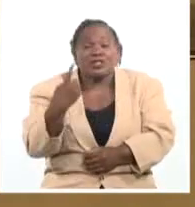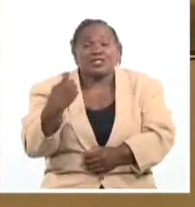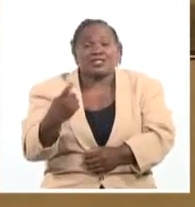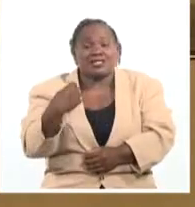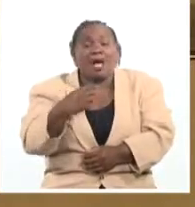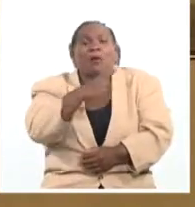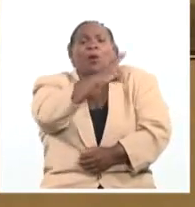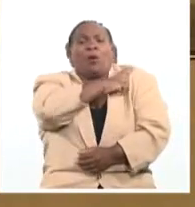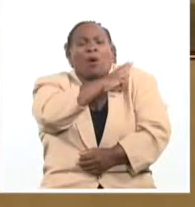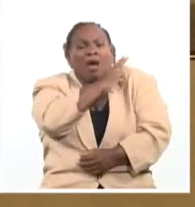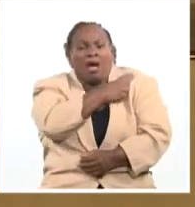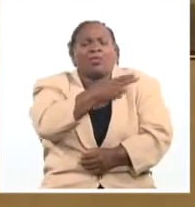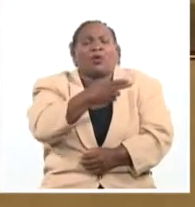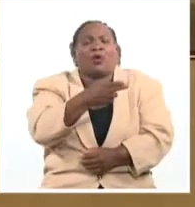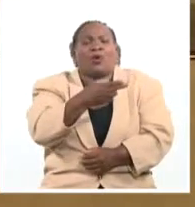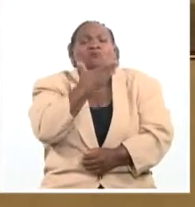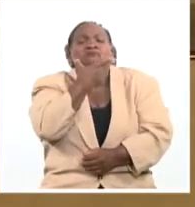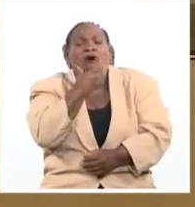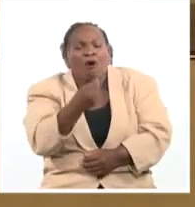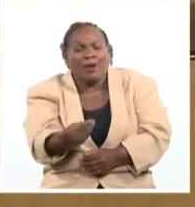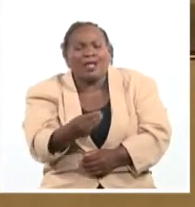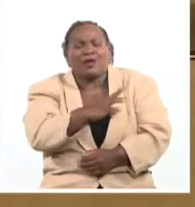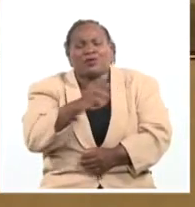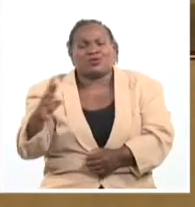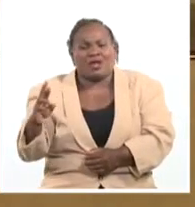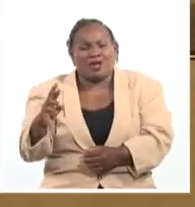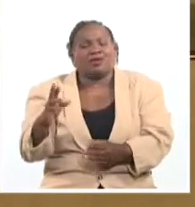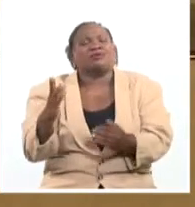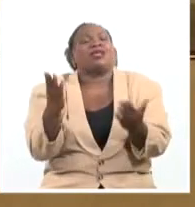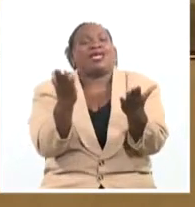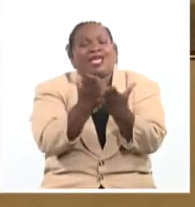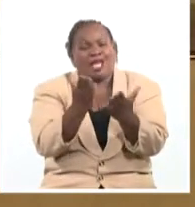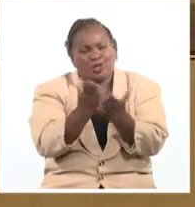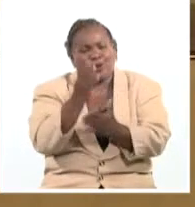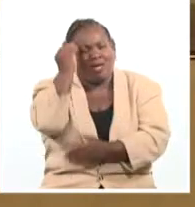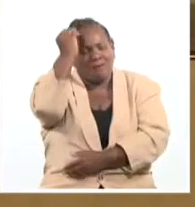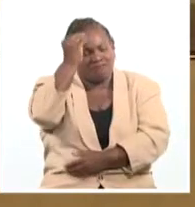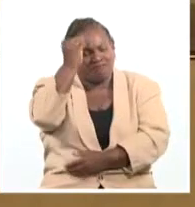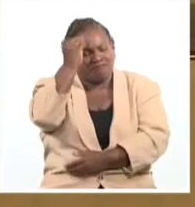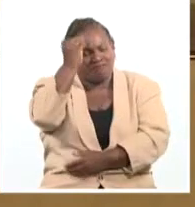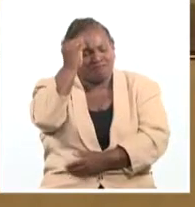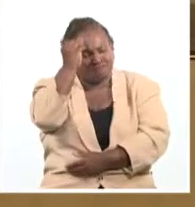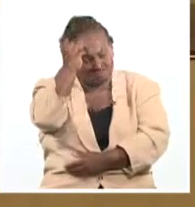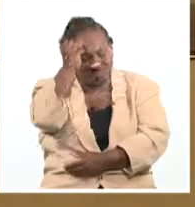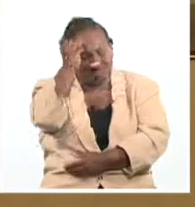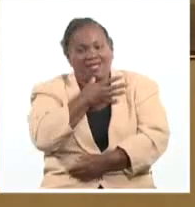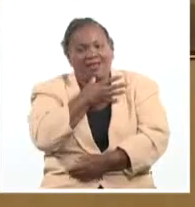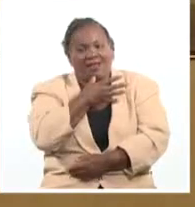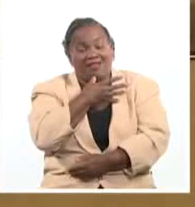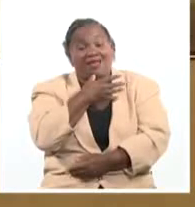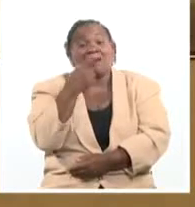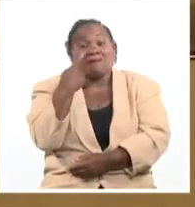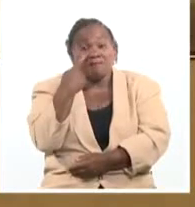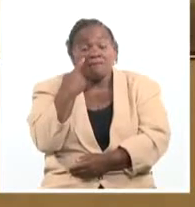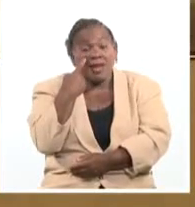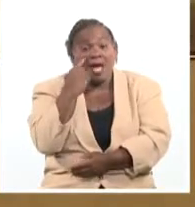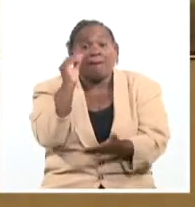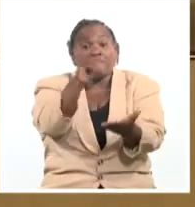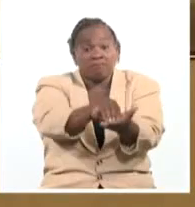cuadros, la juventud, los revolucionarios, estudiar el pensamiento de Fidel para hacerlo creativamente,